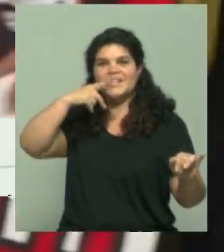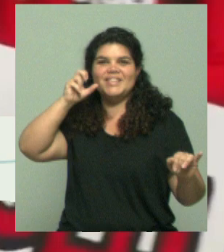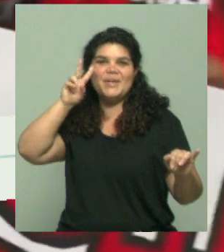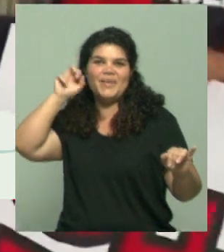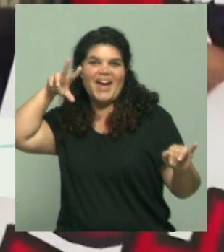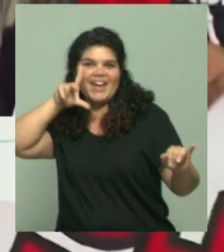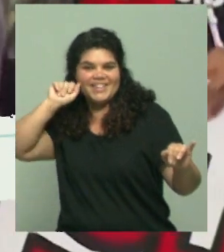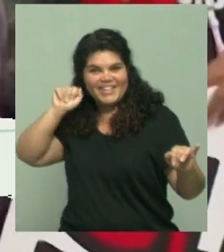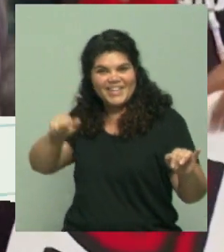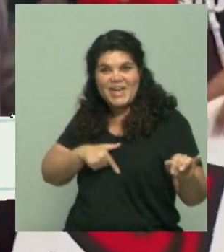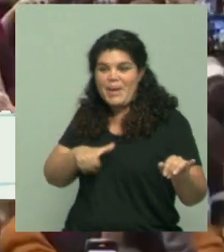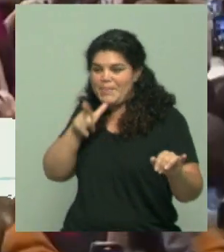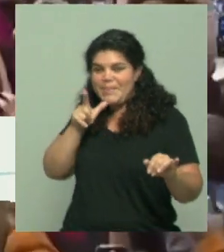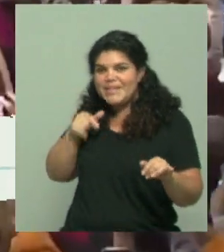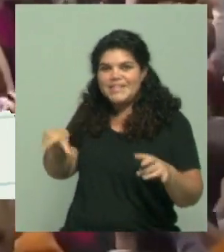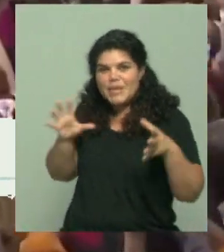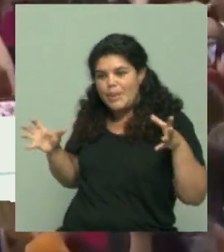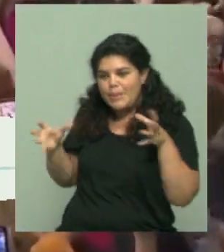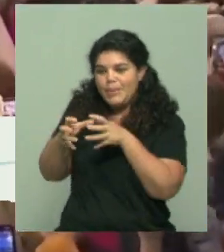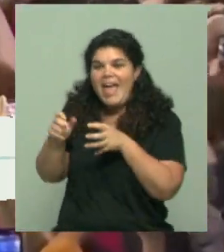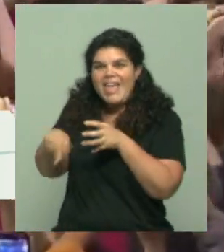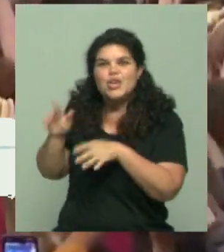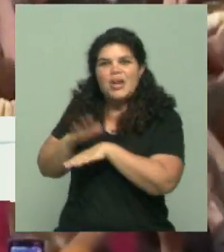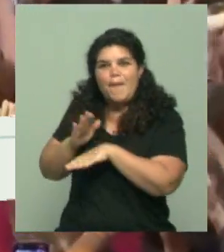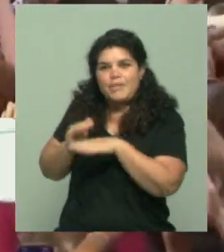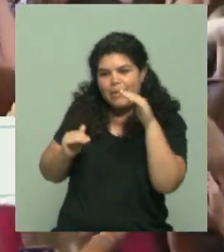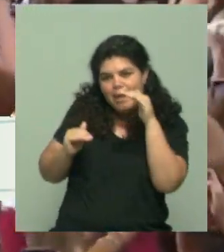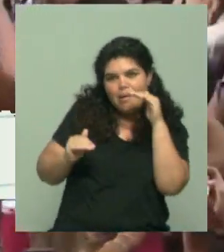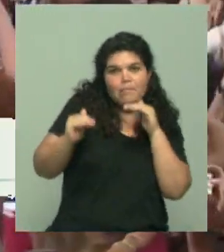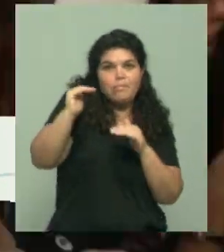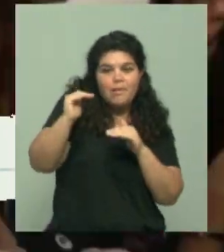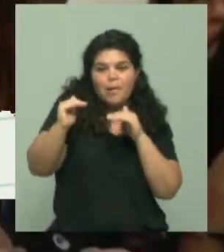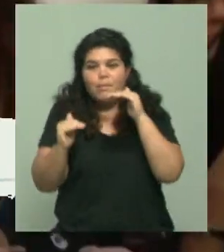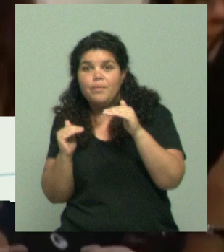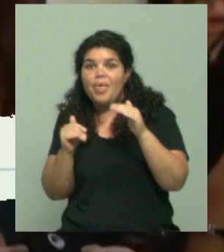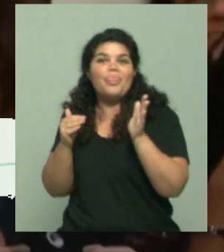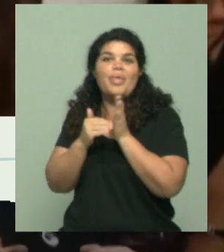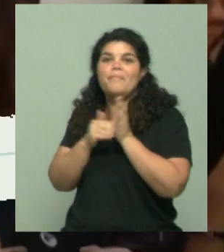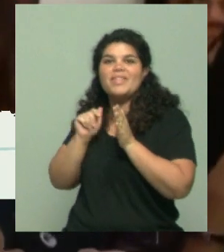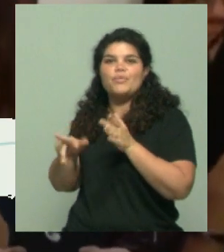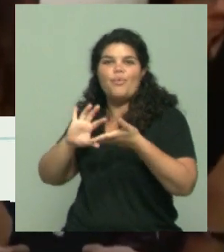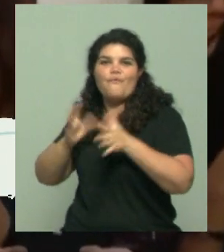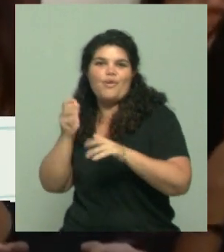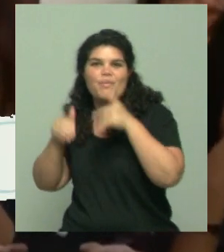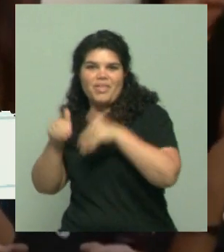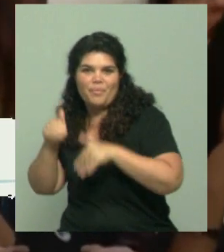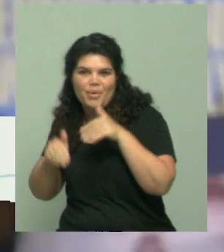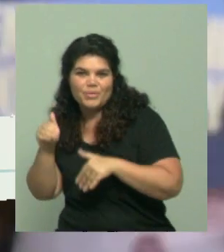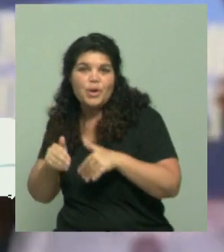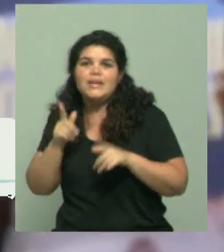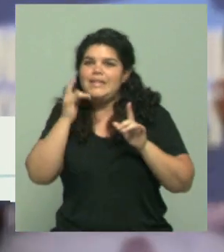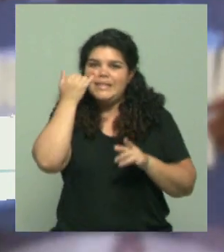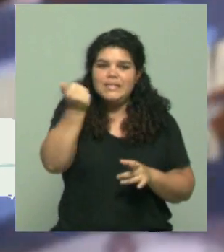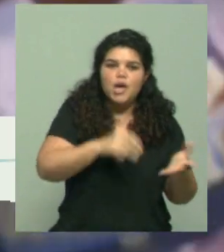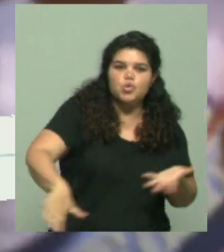triunfo, que sin dudas va a ser muy holgado, y creo que justamente ahora la diferencia se está dando en los Estados pendulares, estos que hemos hecho referencia en más